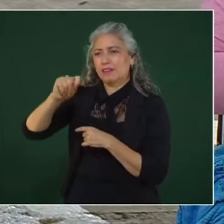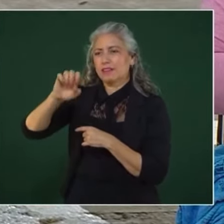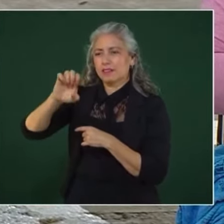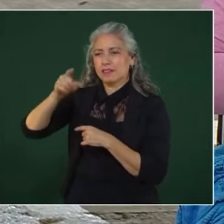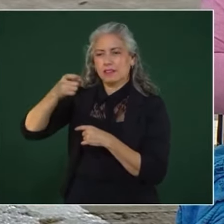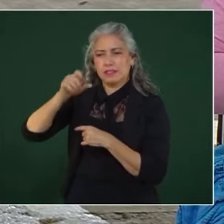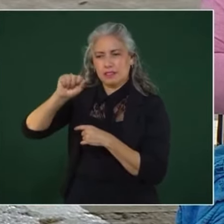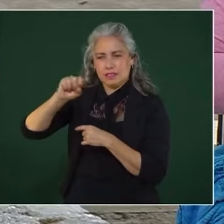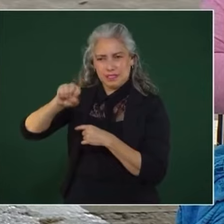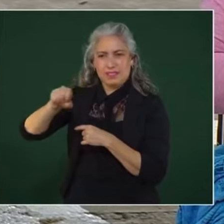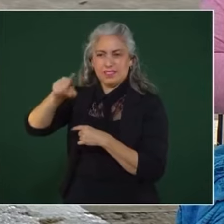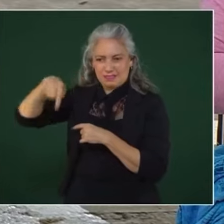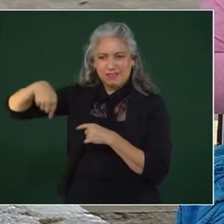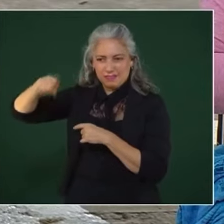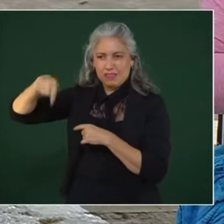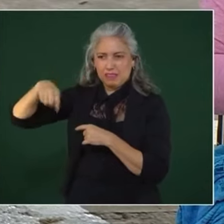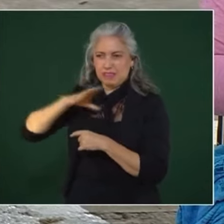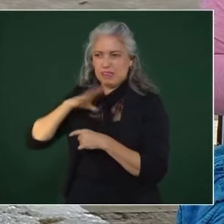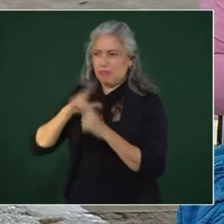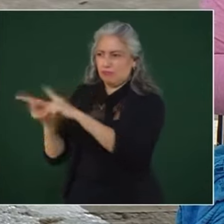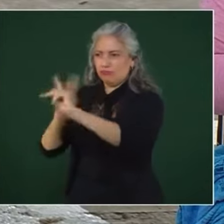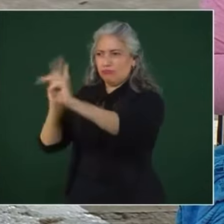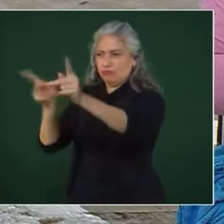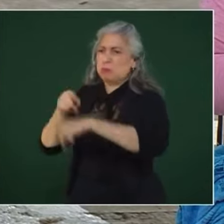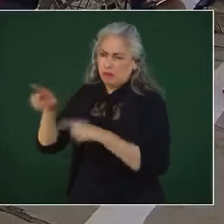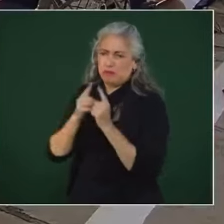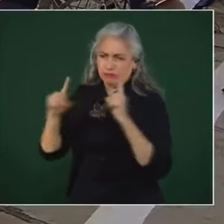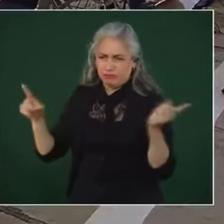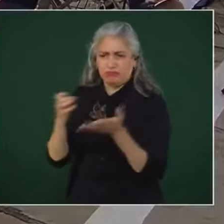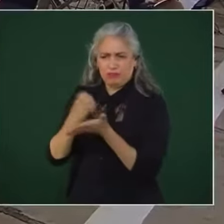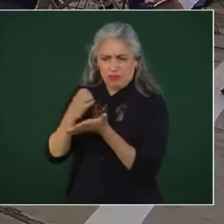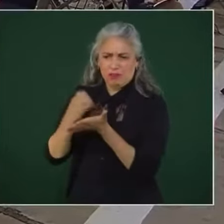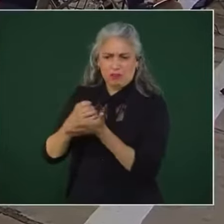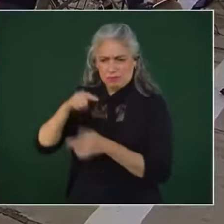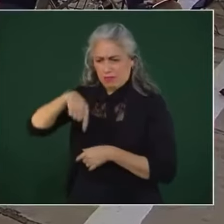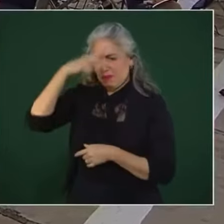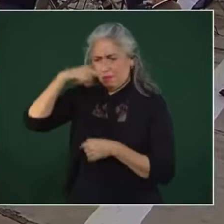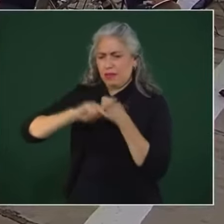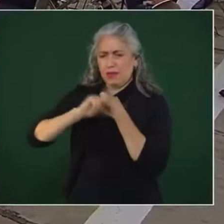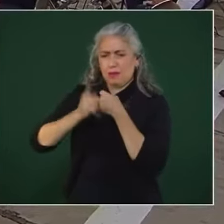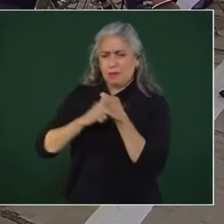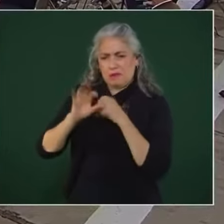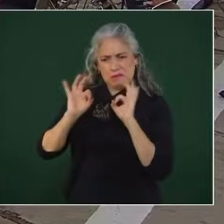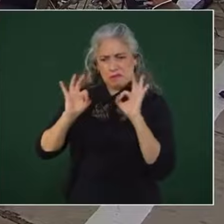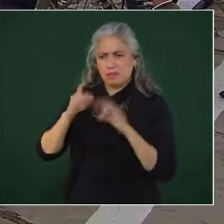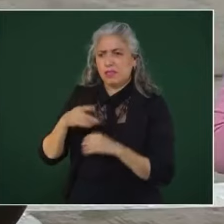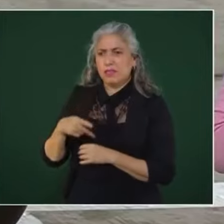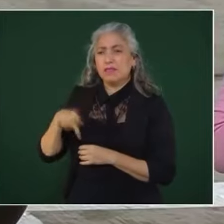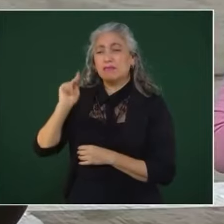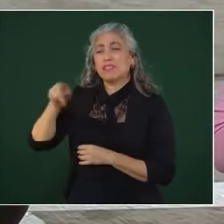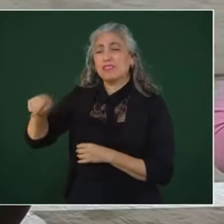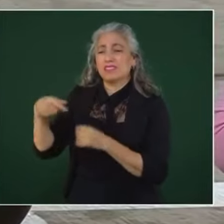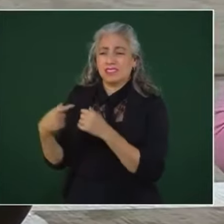Es decir, es una comunidad muy pujante, en gran desarrollo económico para el país y para el Estado, pero son los que más por la